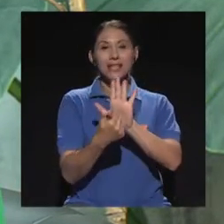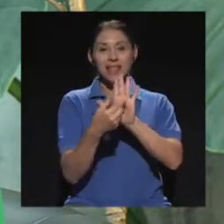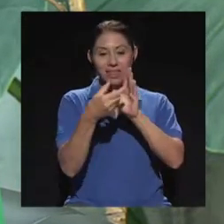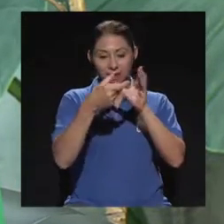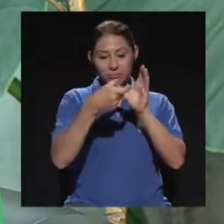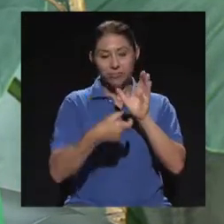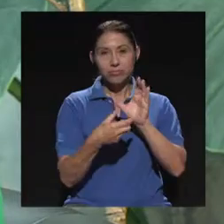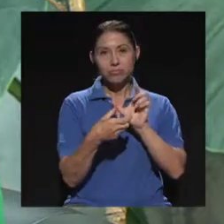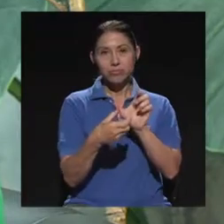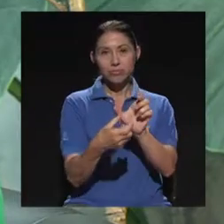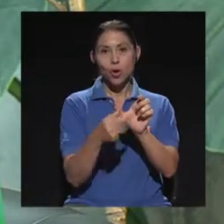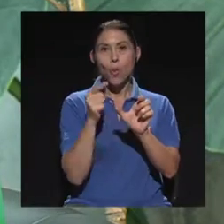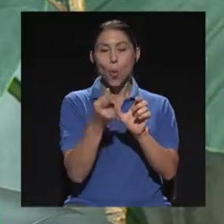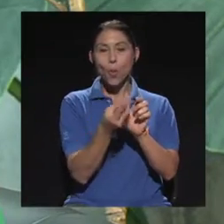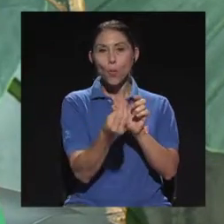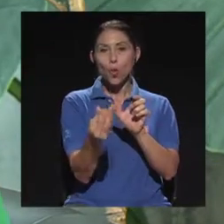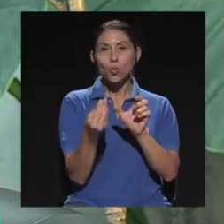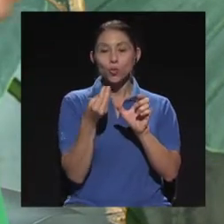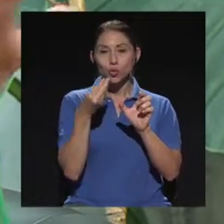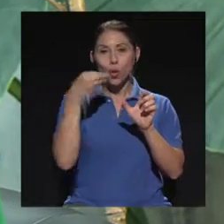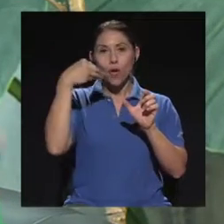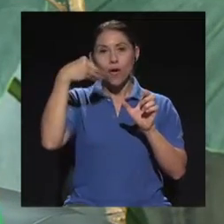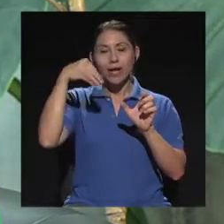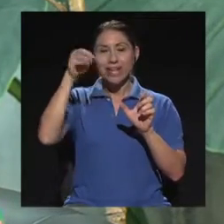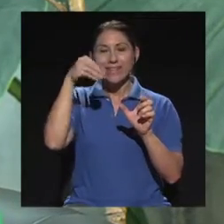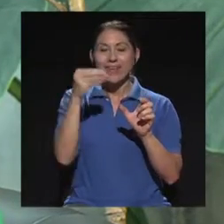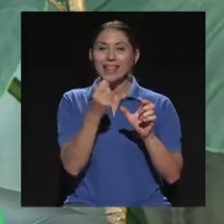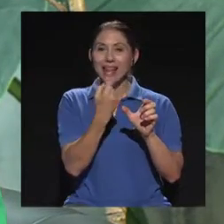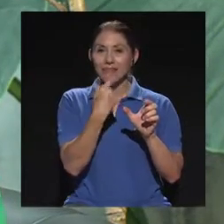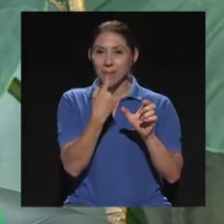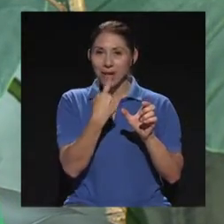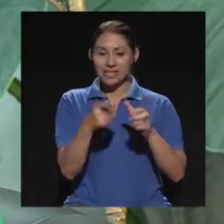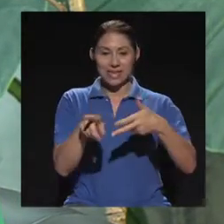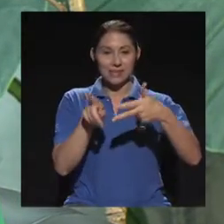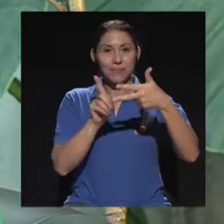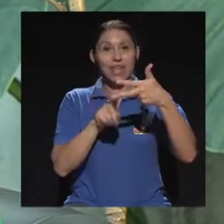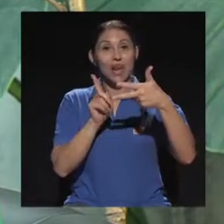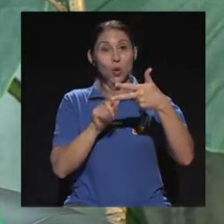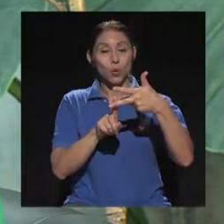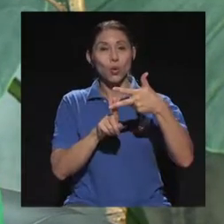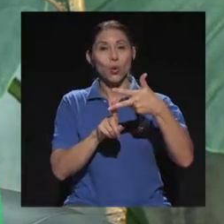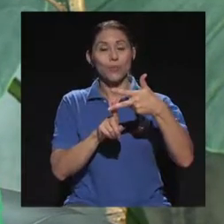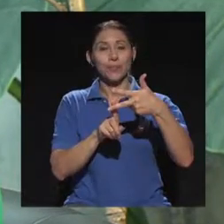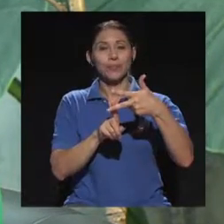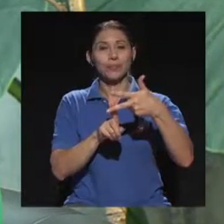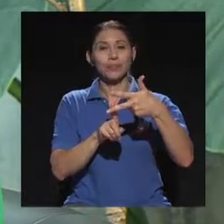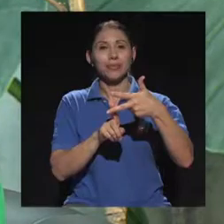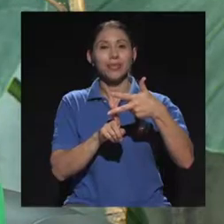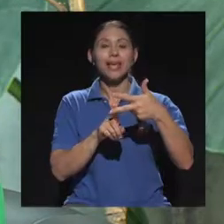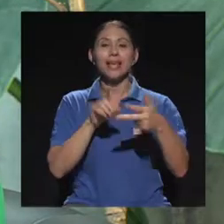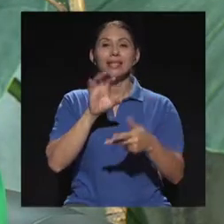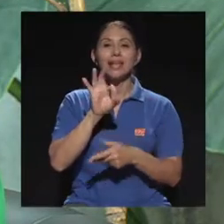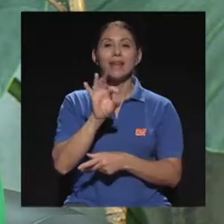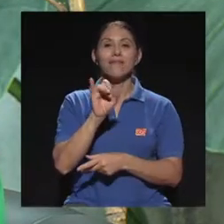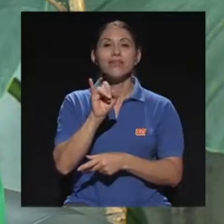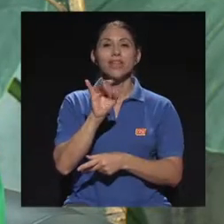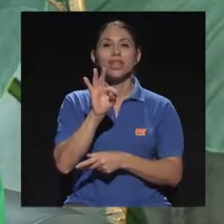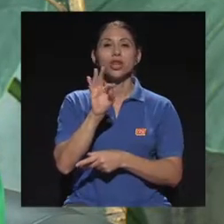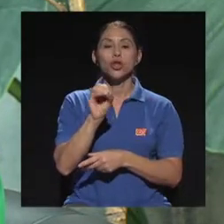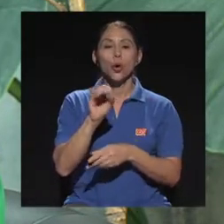farmacéutico, que yo lo estoy vendiendo en las farmacias, y el otro final es el